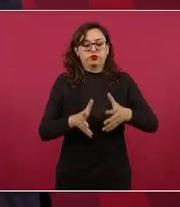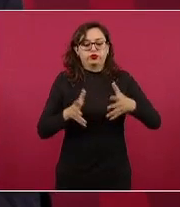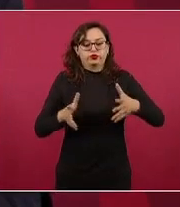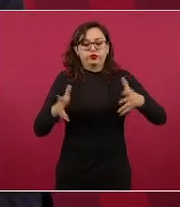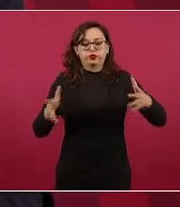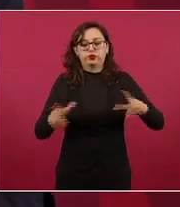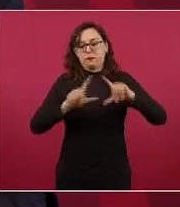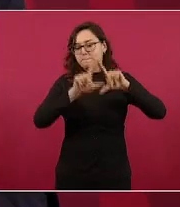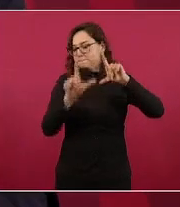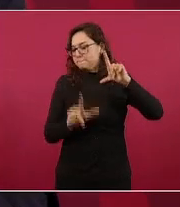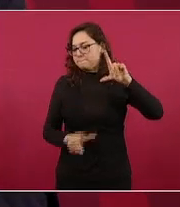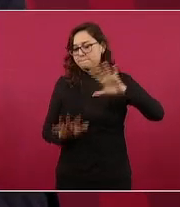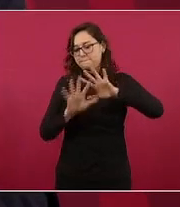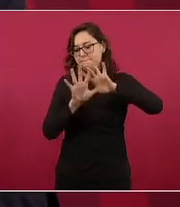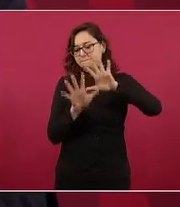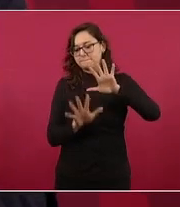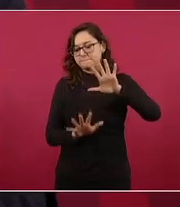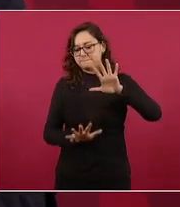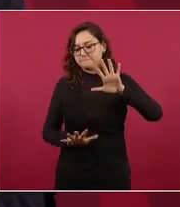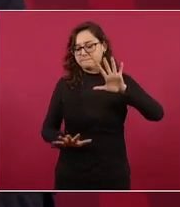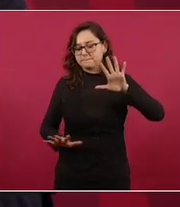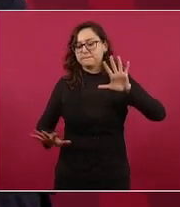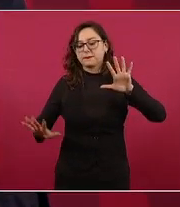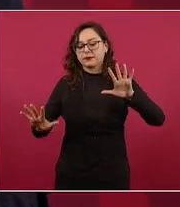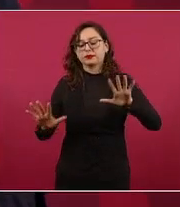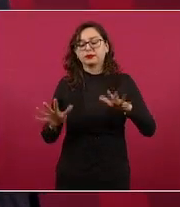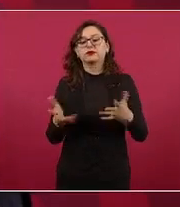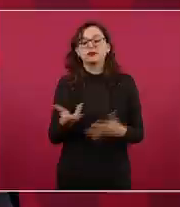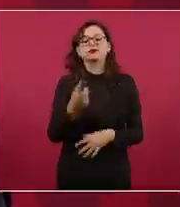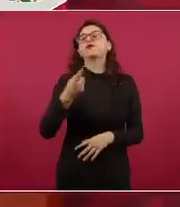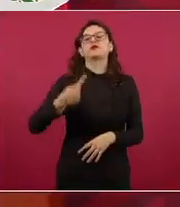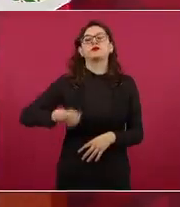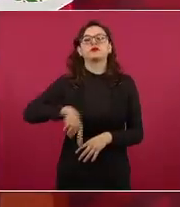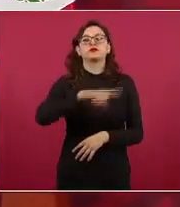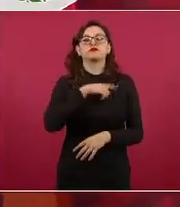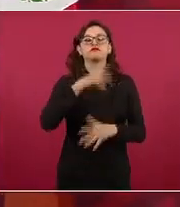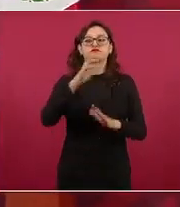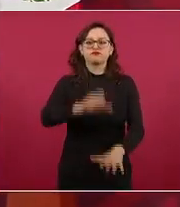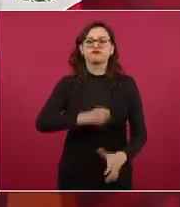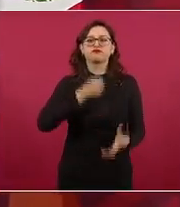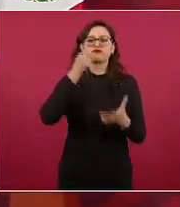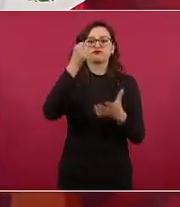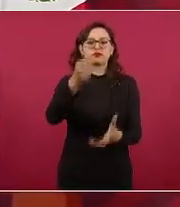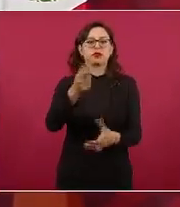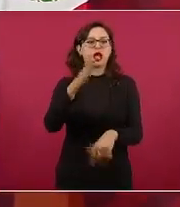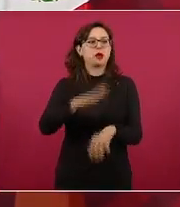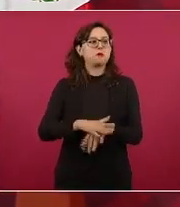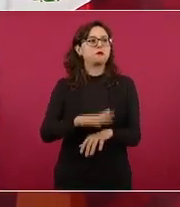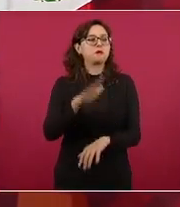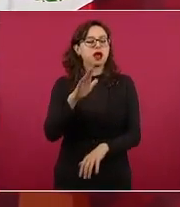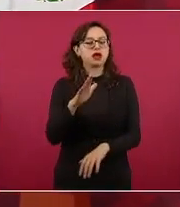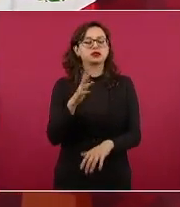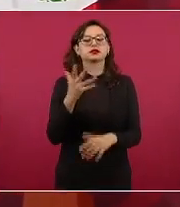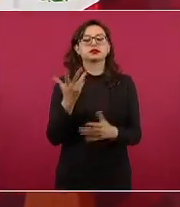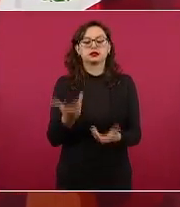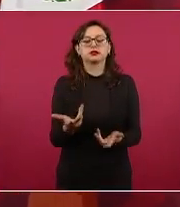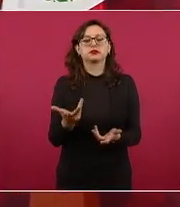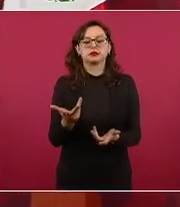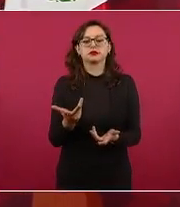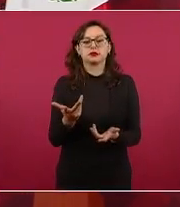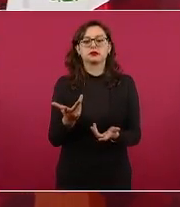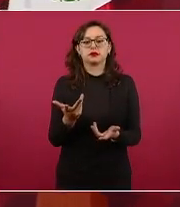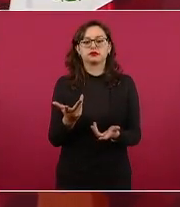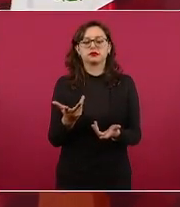y estamos haciendo una inversión adicional para producir más